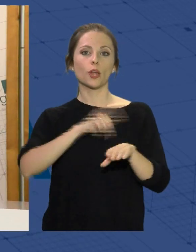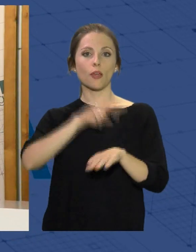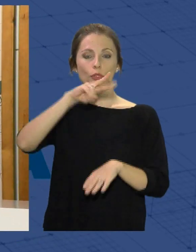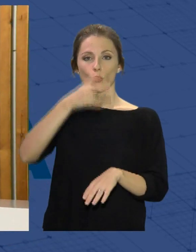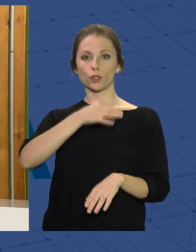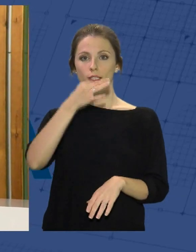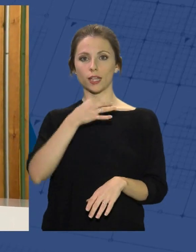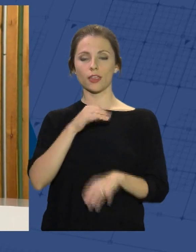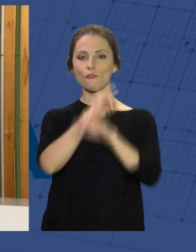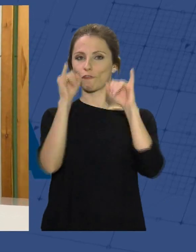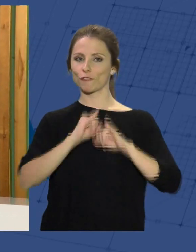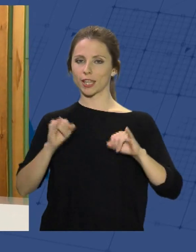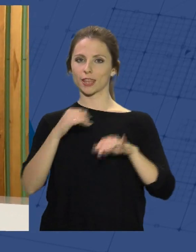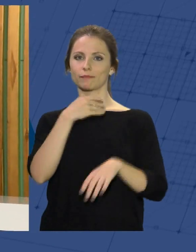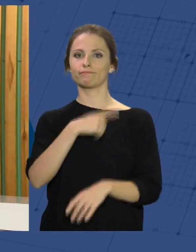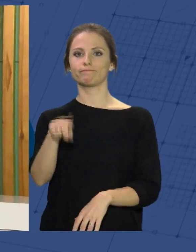Sean felices. ¡Gracias!